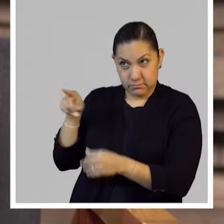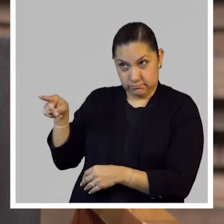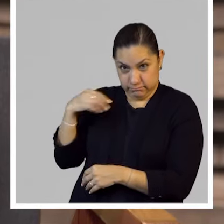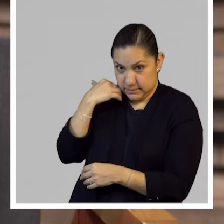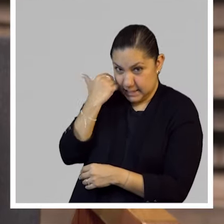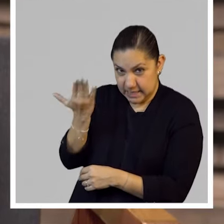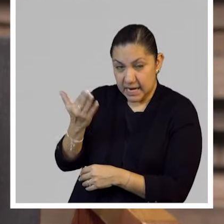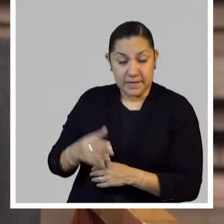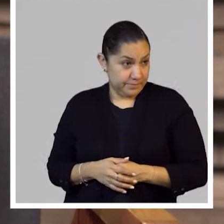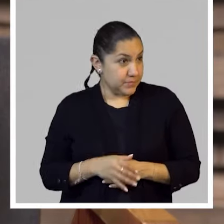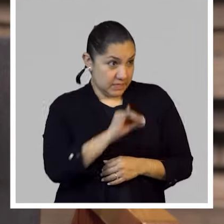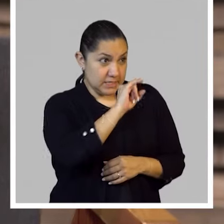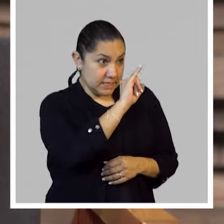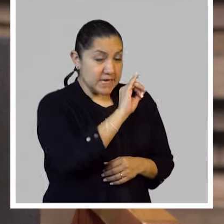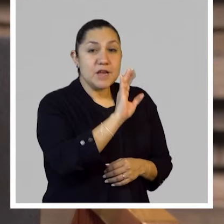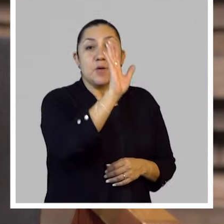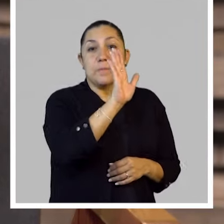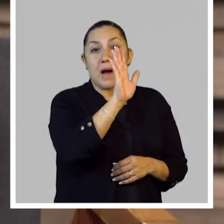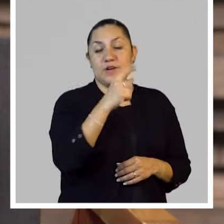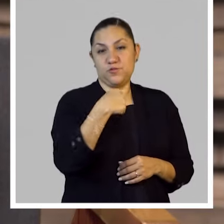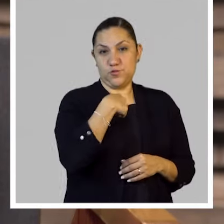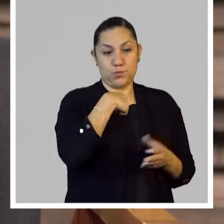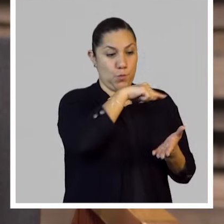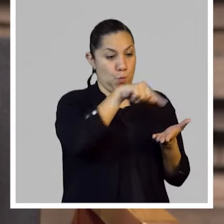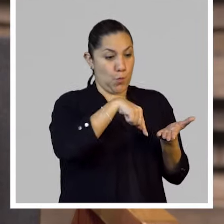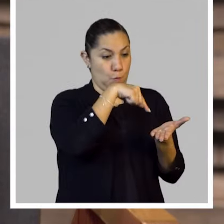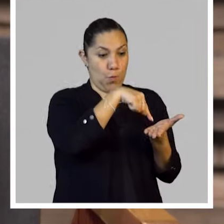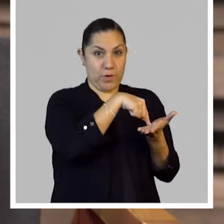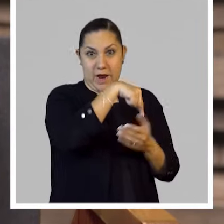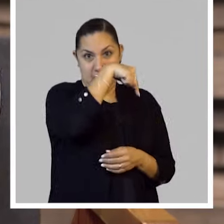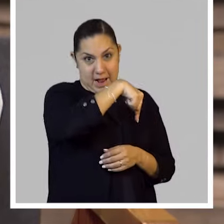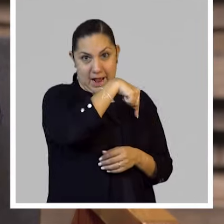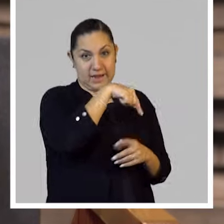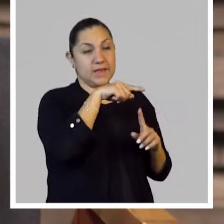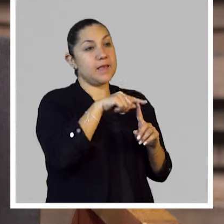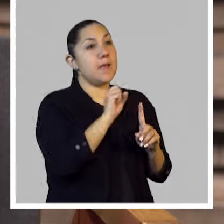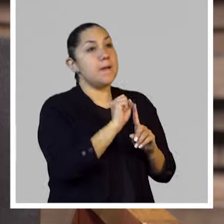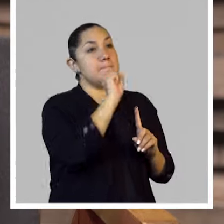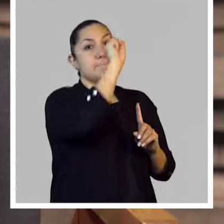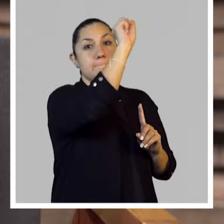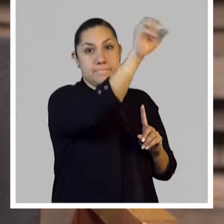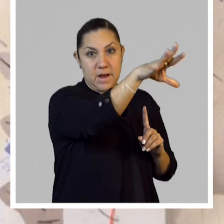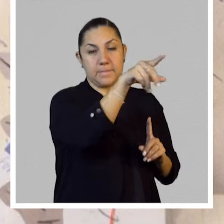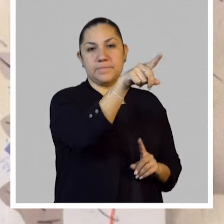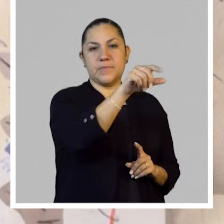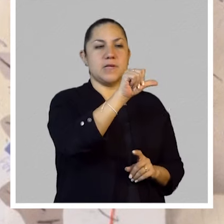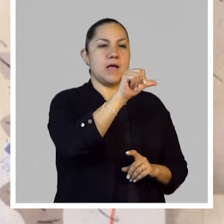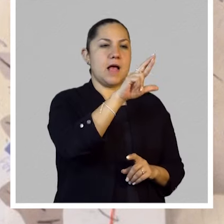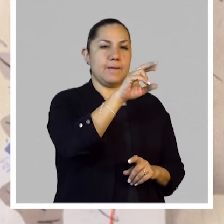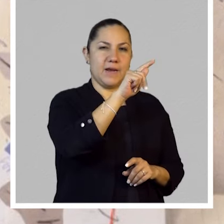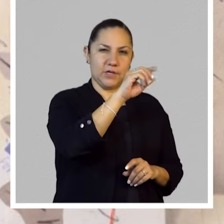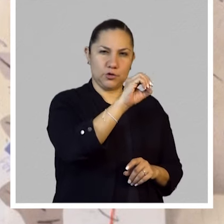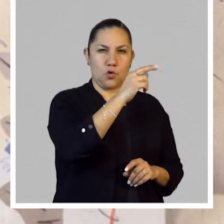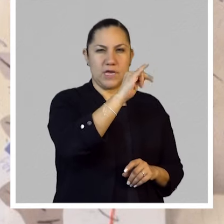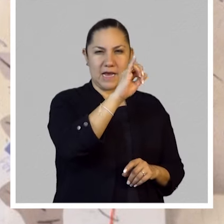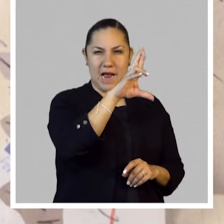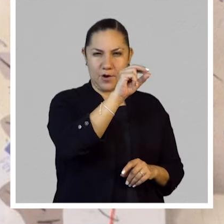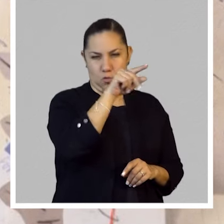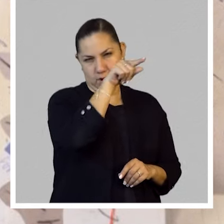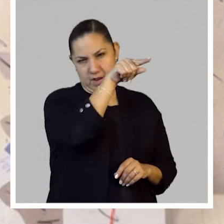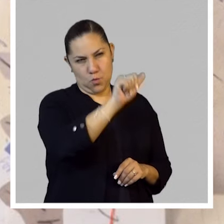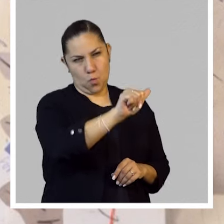algo así casi que coreografiado a distancia, ¿no? O sea, él está mandándole esta instrucción a Alberto Íjar, otro artista